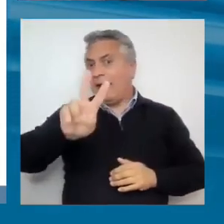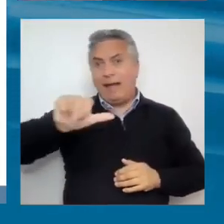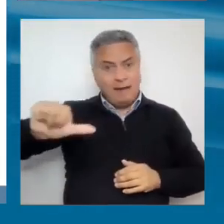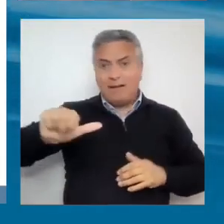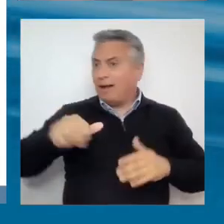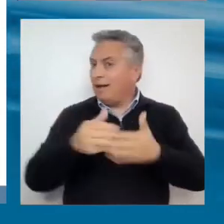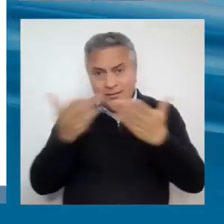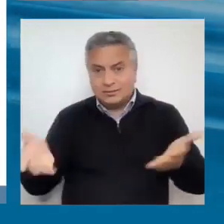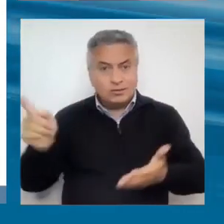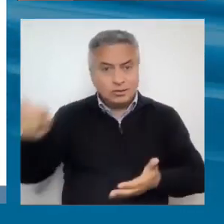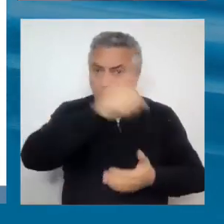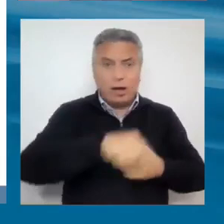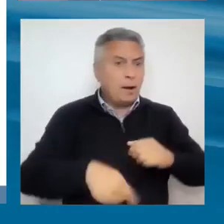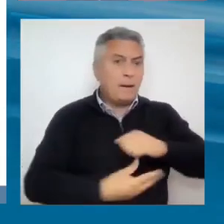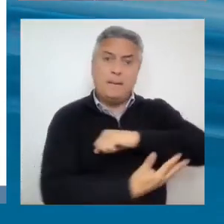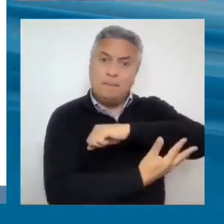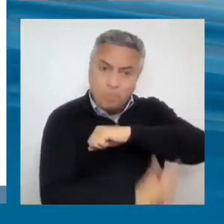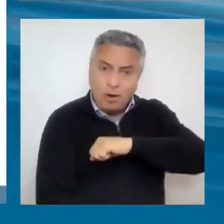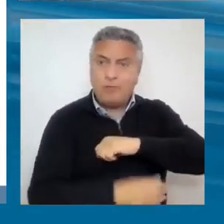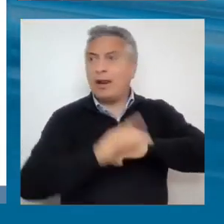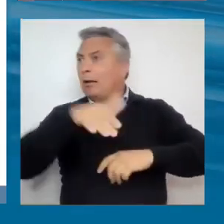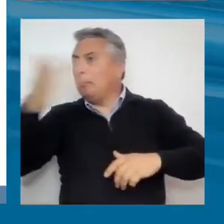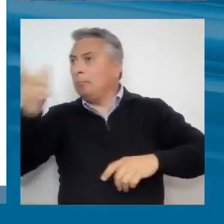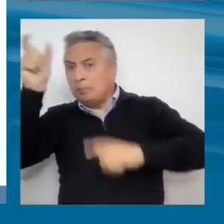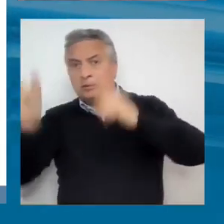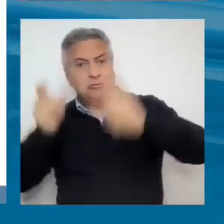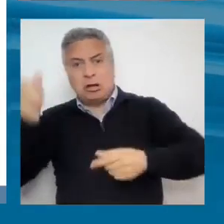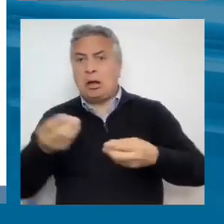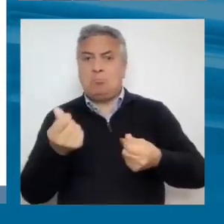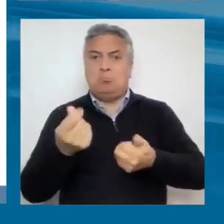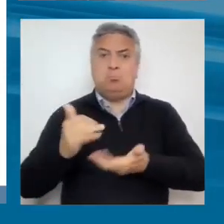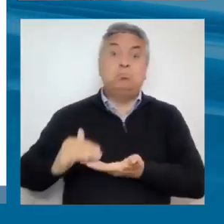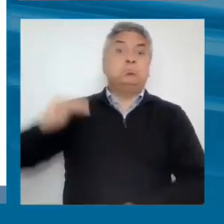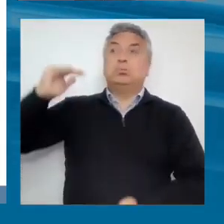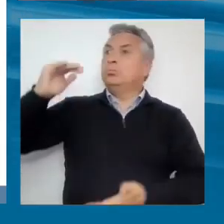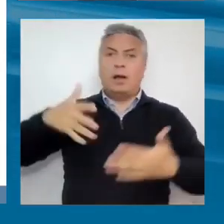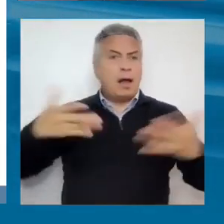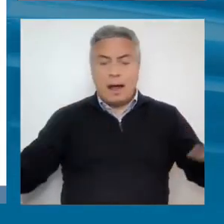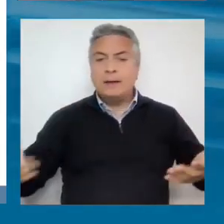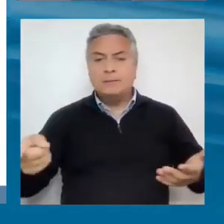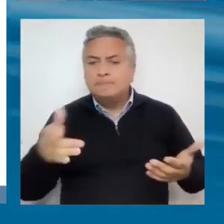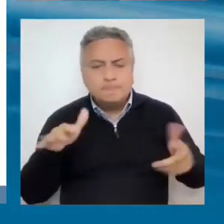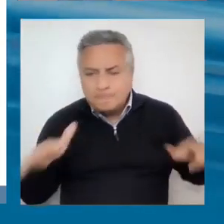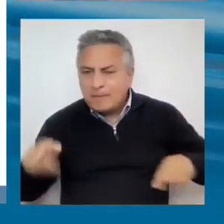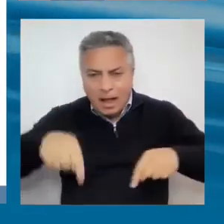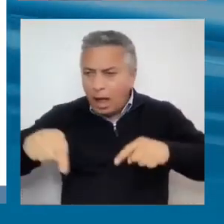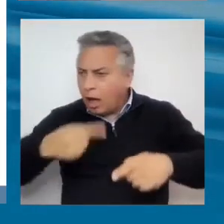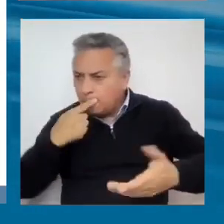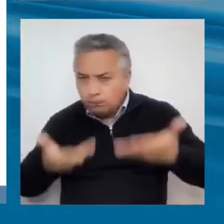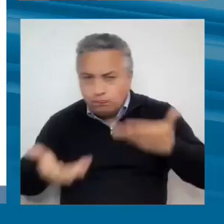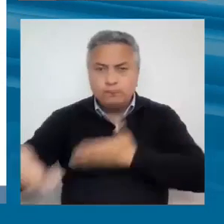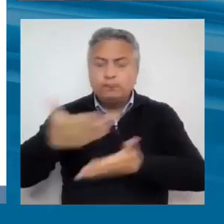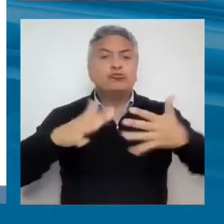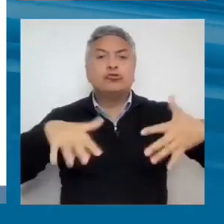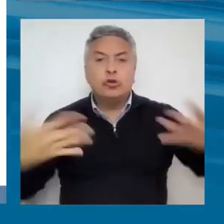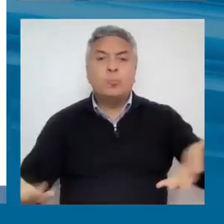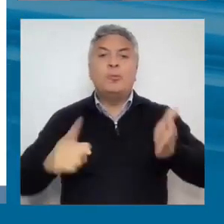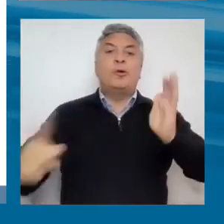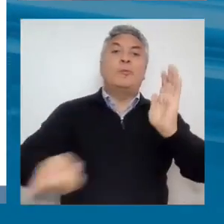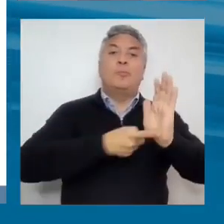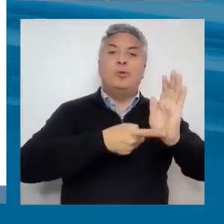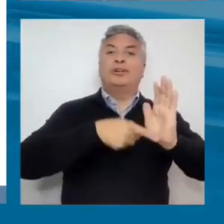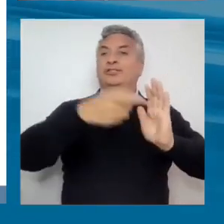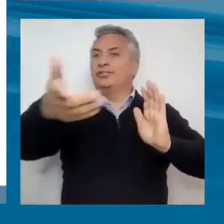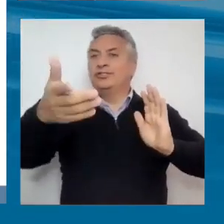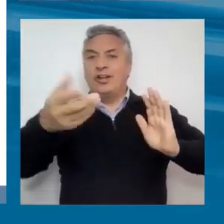las personas más pobres hasta las más ricas y entonces son muy regresivos. Y entonces está la discusión de cómo tener impuestos de renta a la propiedad, a la riqueza,